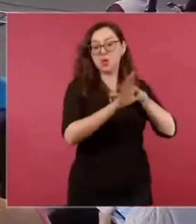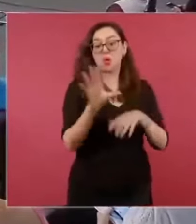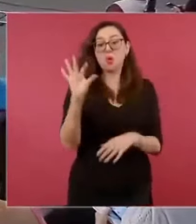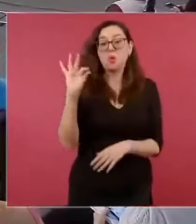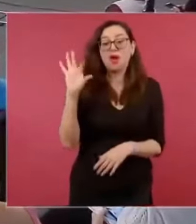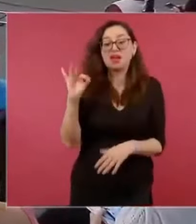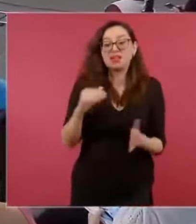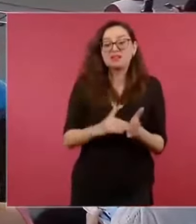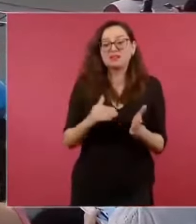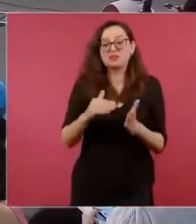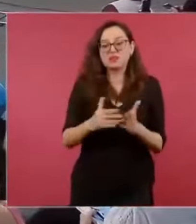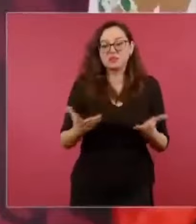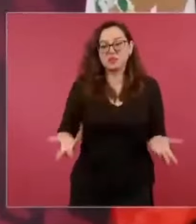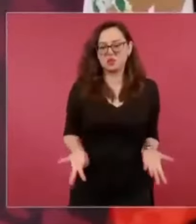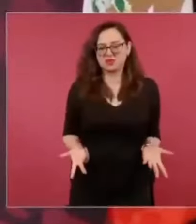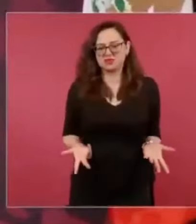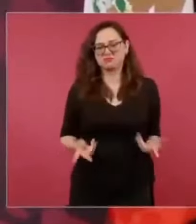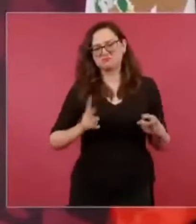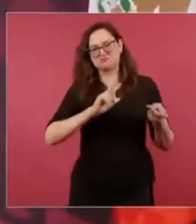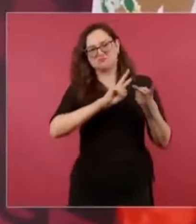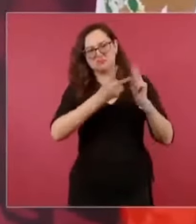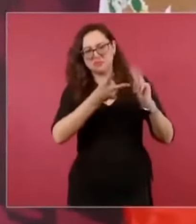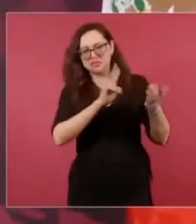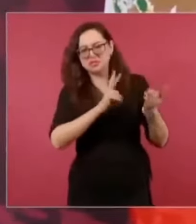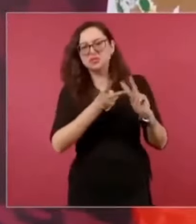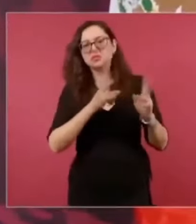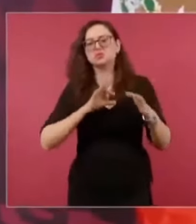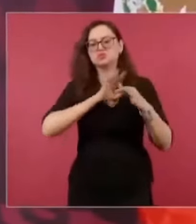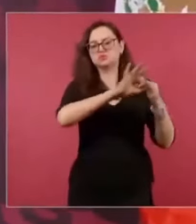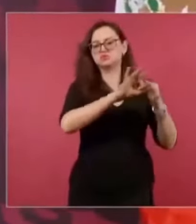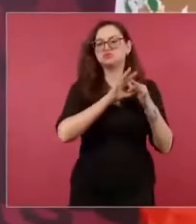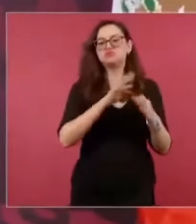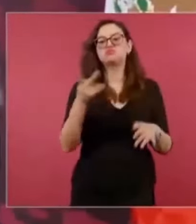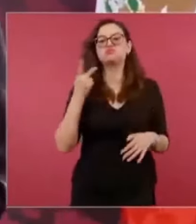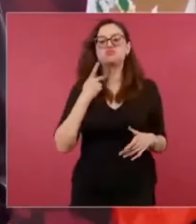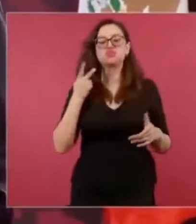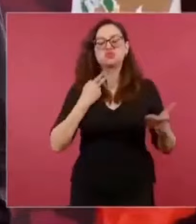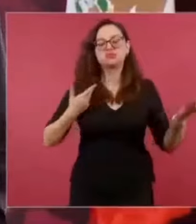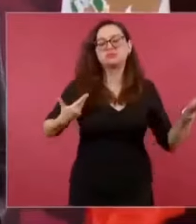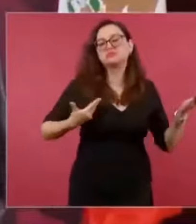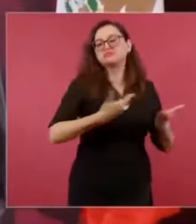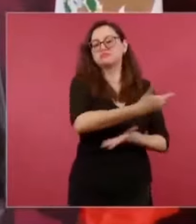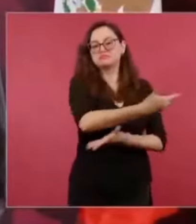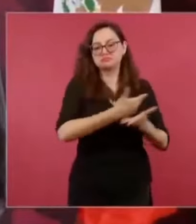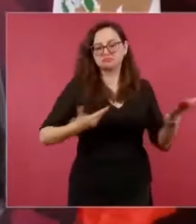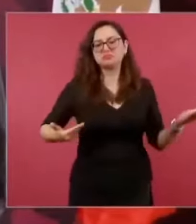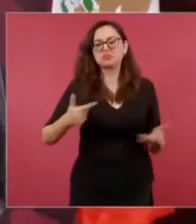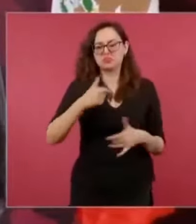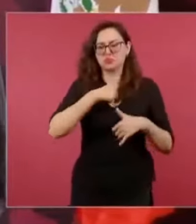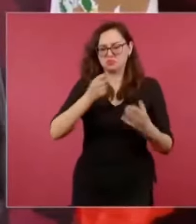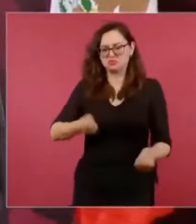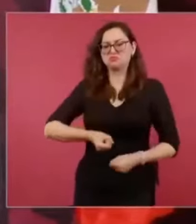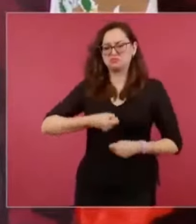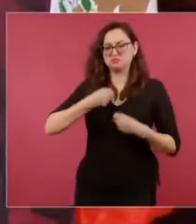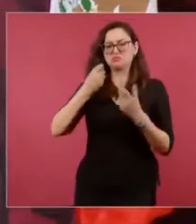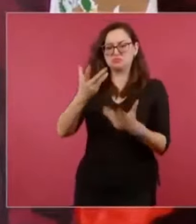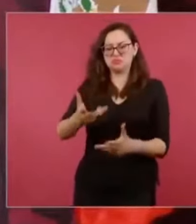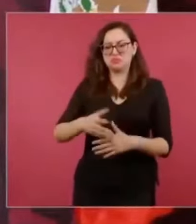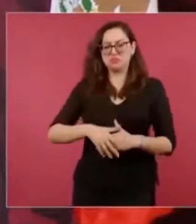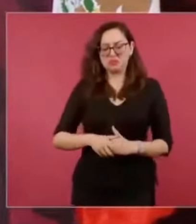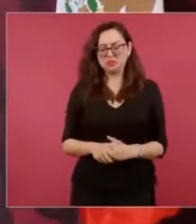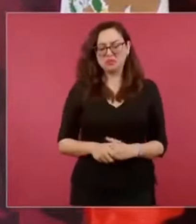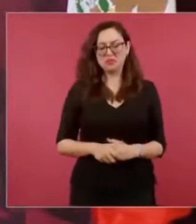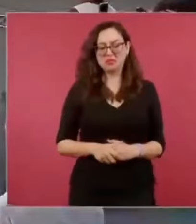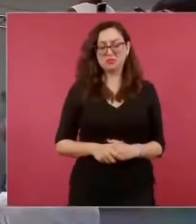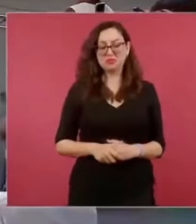Unidos y que somos vecinos y que queremos una política de buena vecindad, sólo que